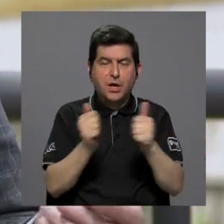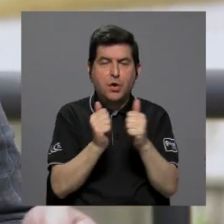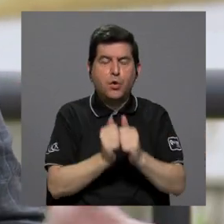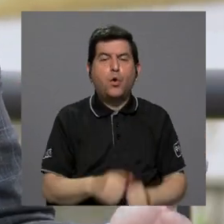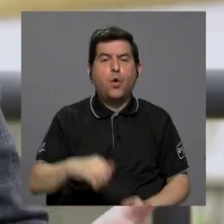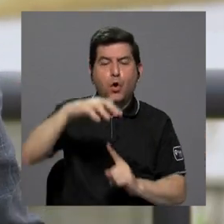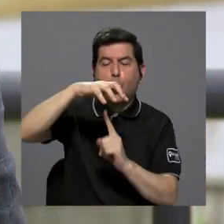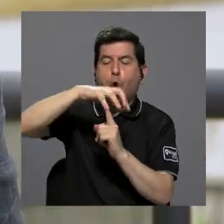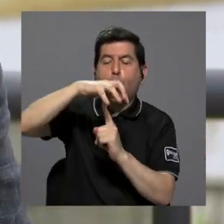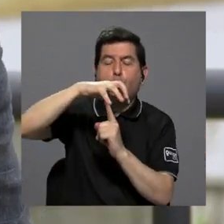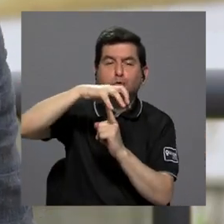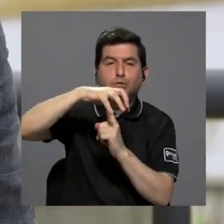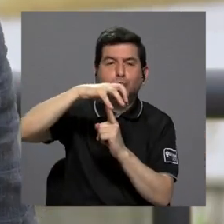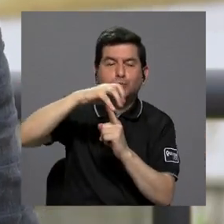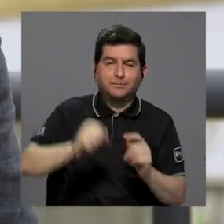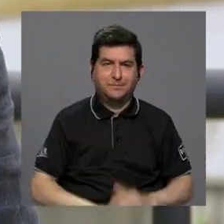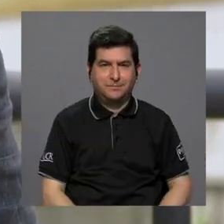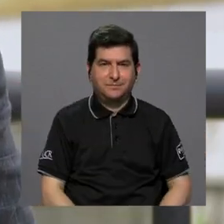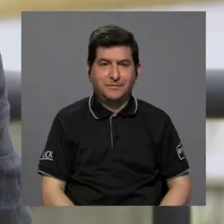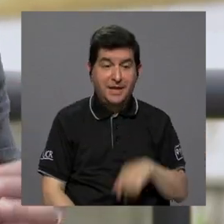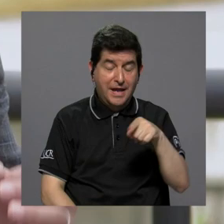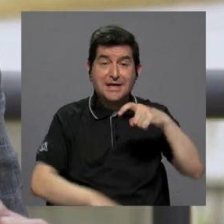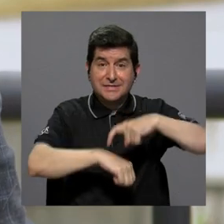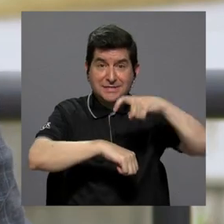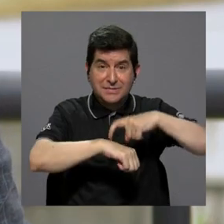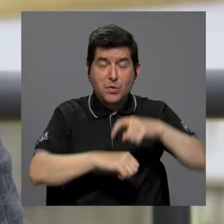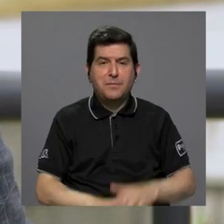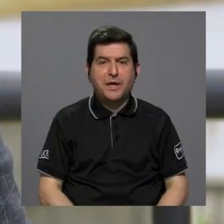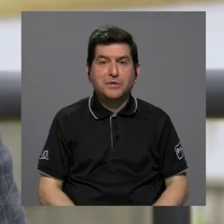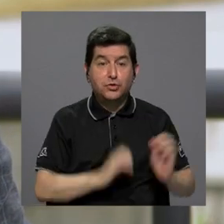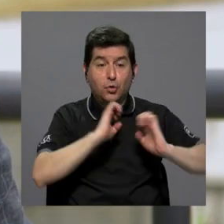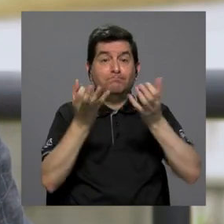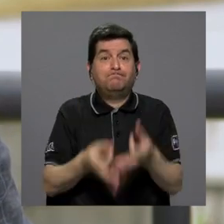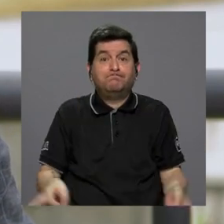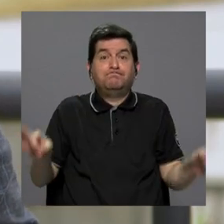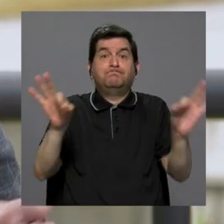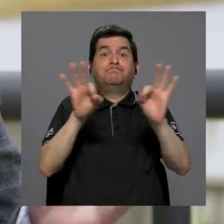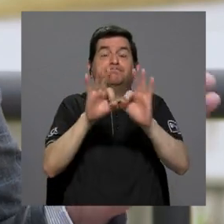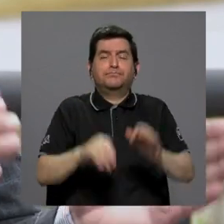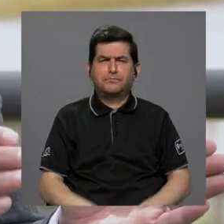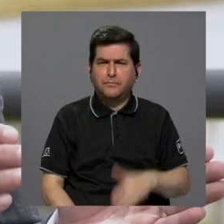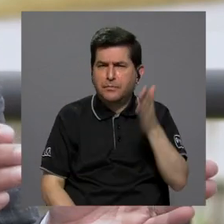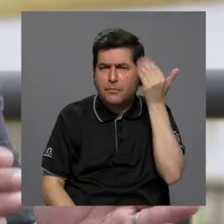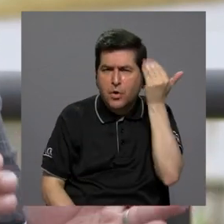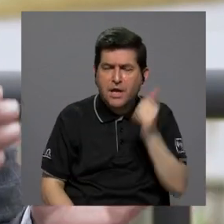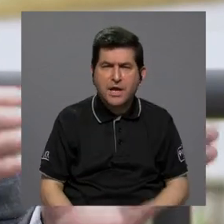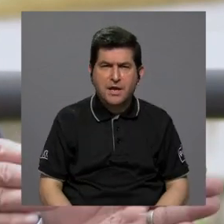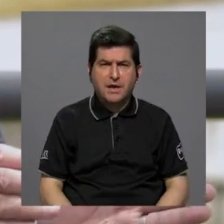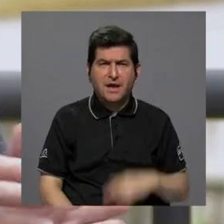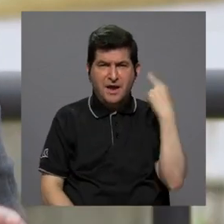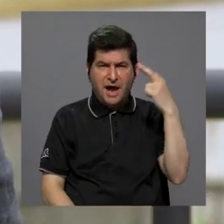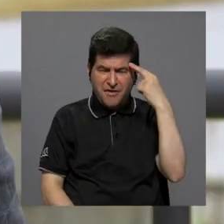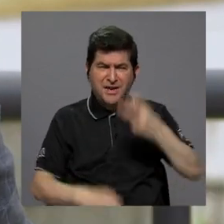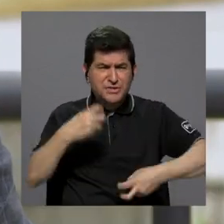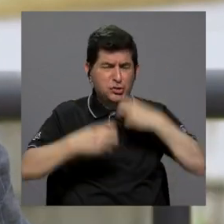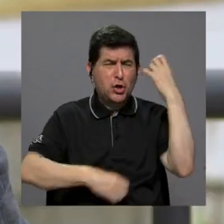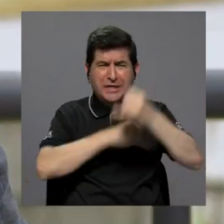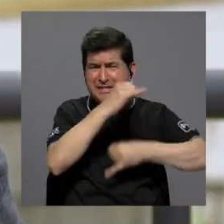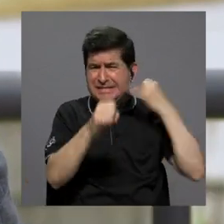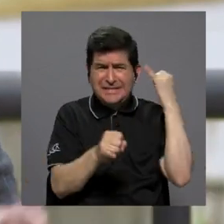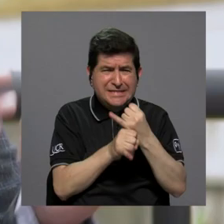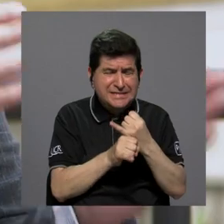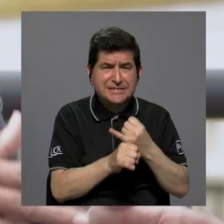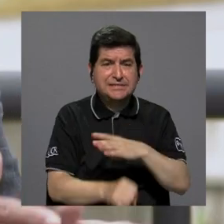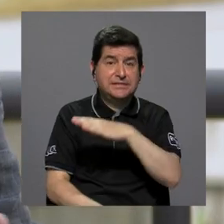con hongos, digamos, y que en este momento se vuelve estratégico precisamente porque producto de la crisis